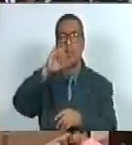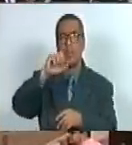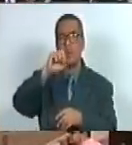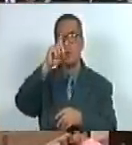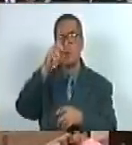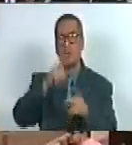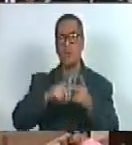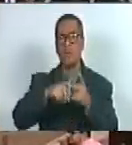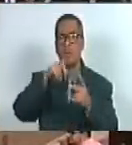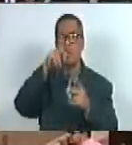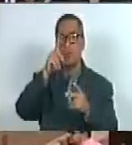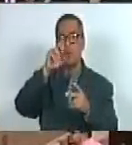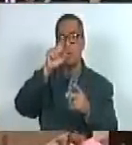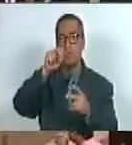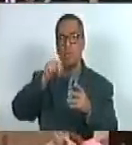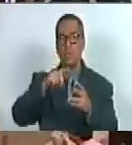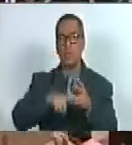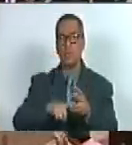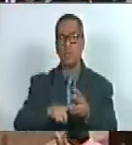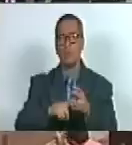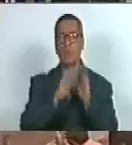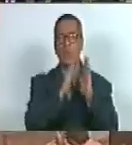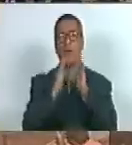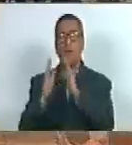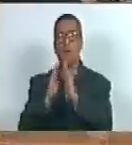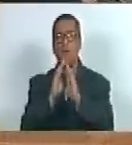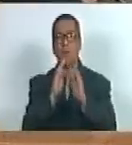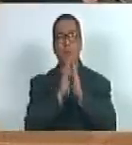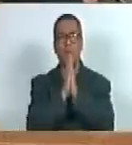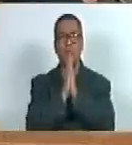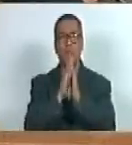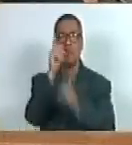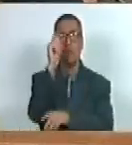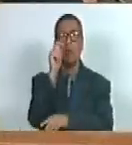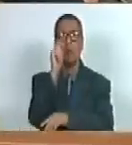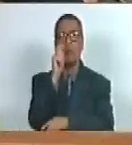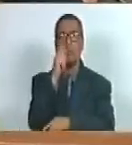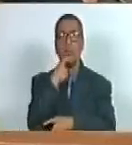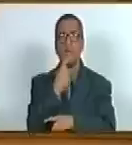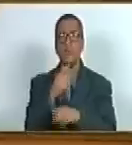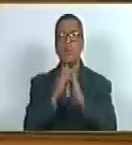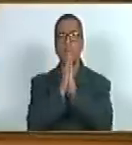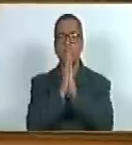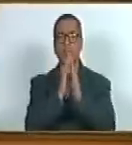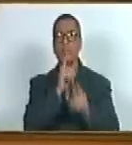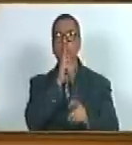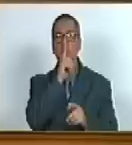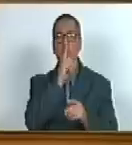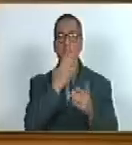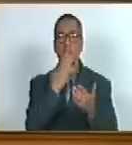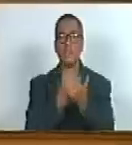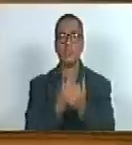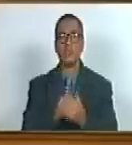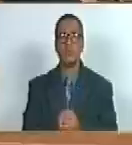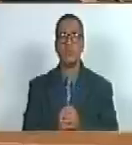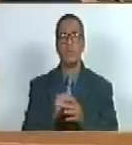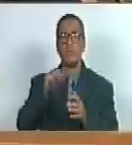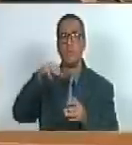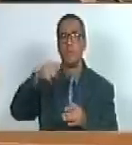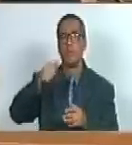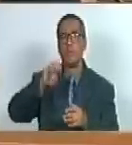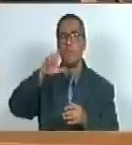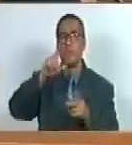Ríos, Diógenes Linares orden diputados por favor les agradezco su silencio gracias Manuel